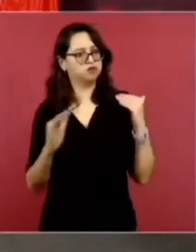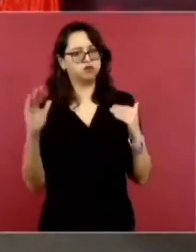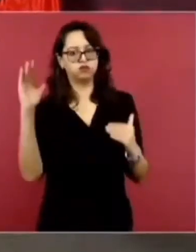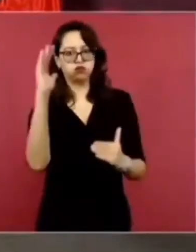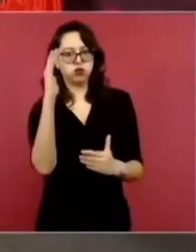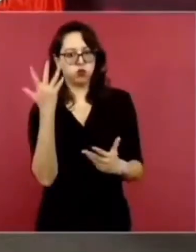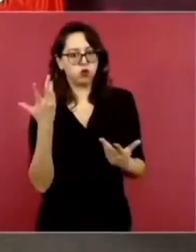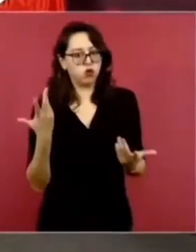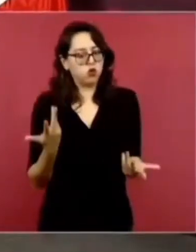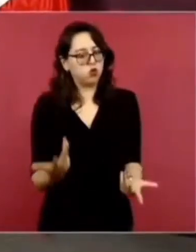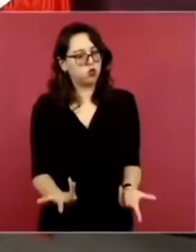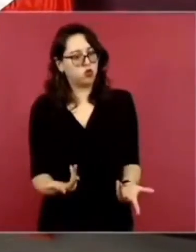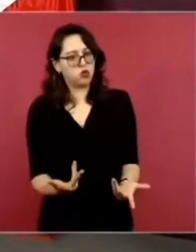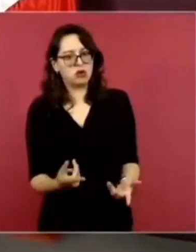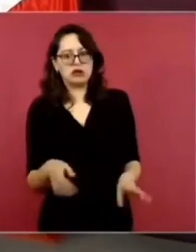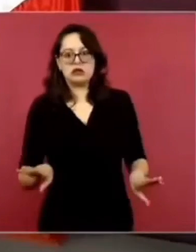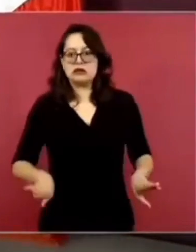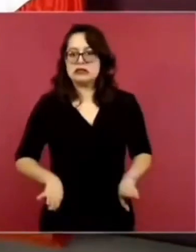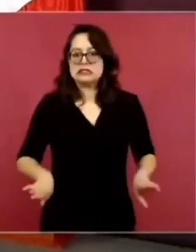posgrado,